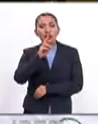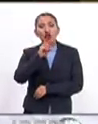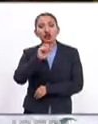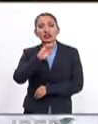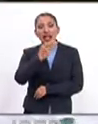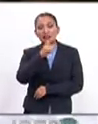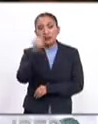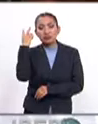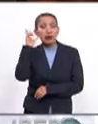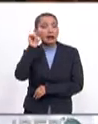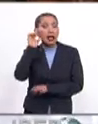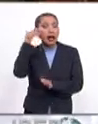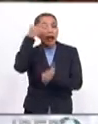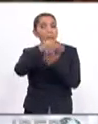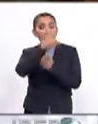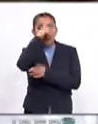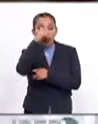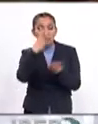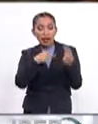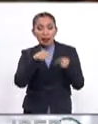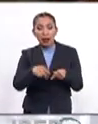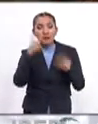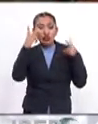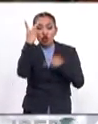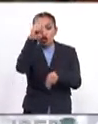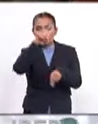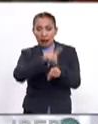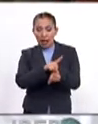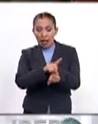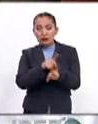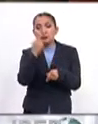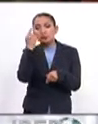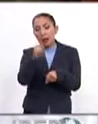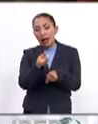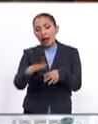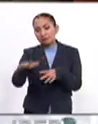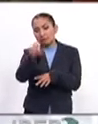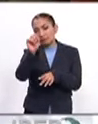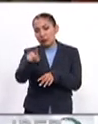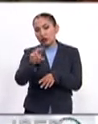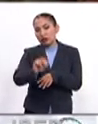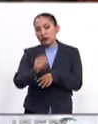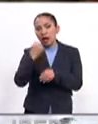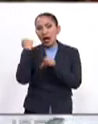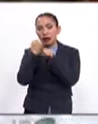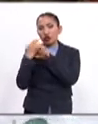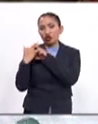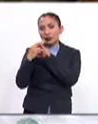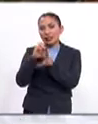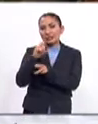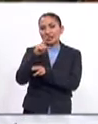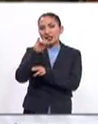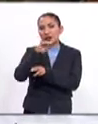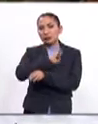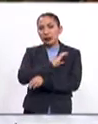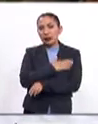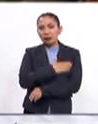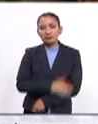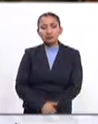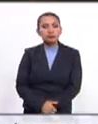viajará mañana a México para una visita de dos días, precisamente en el marco del 80 aniversario del exilio español.